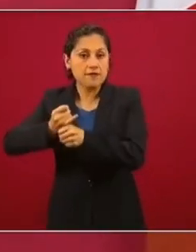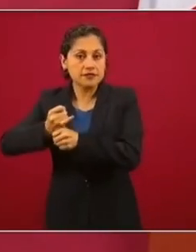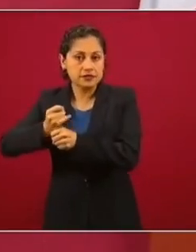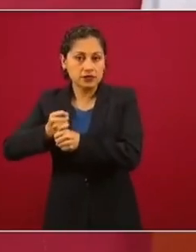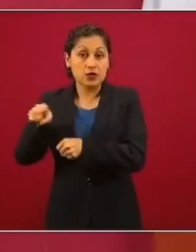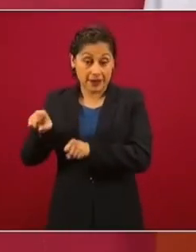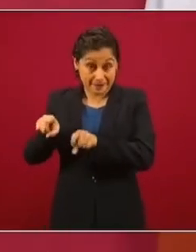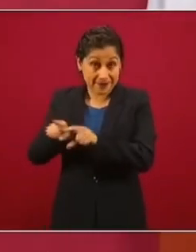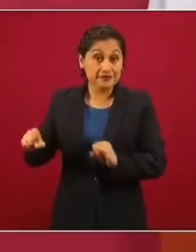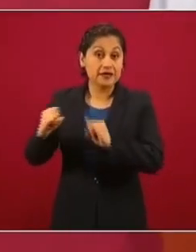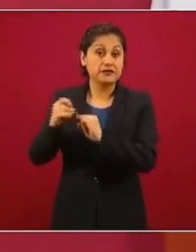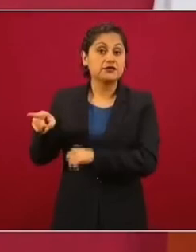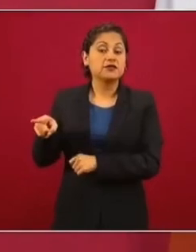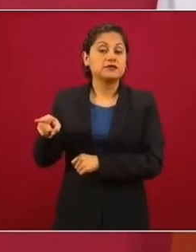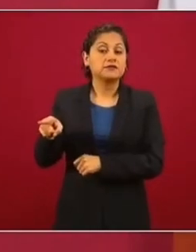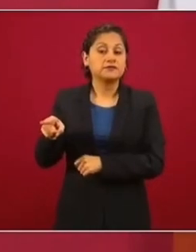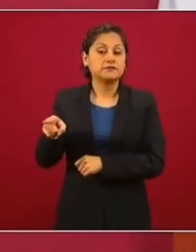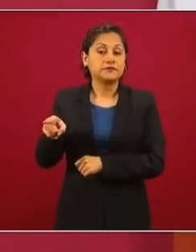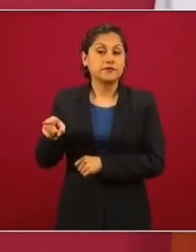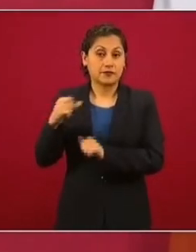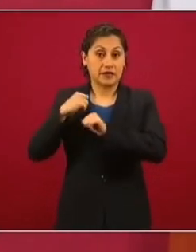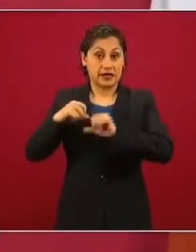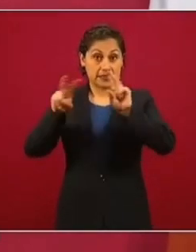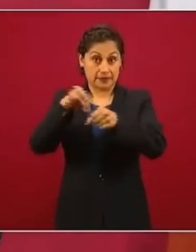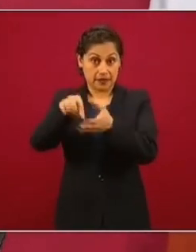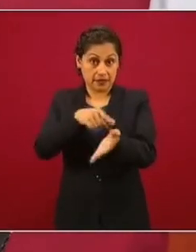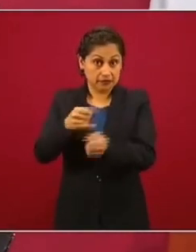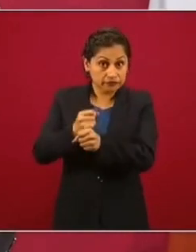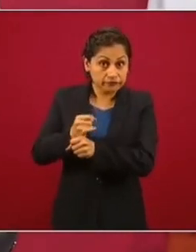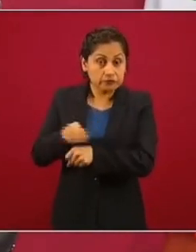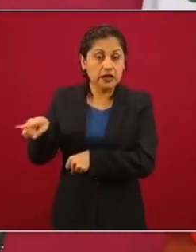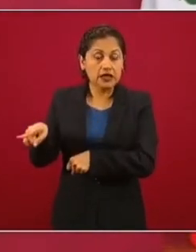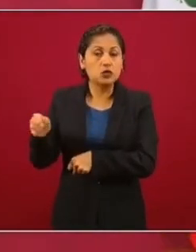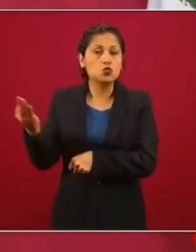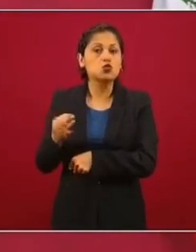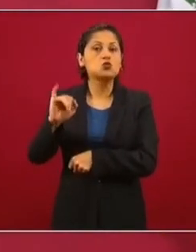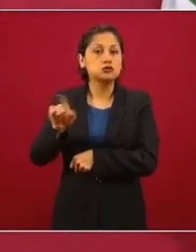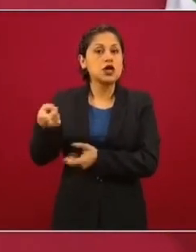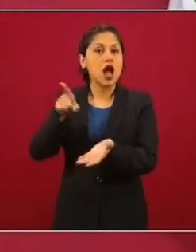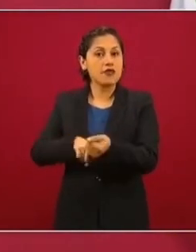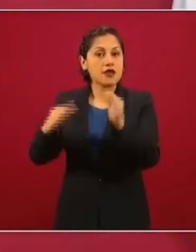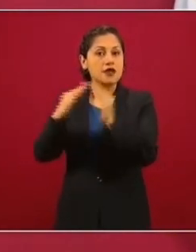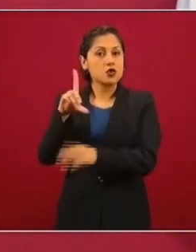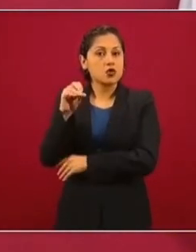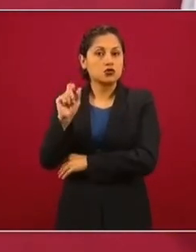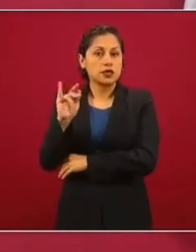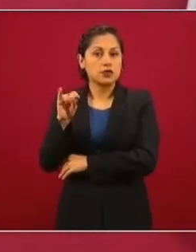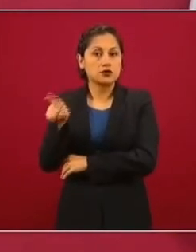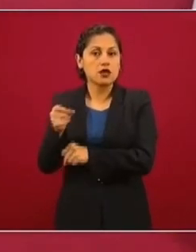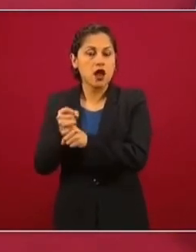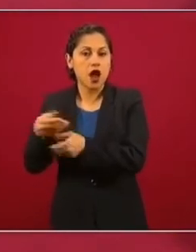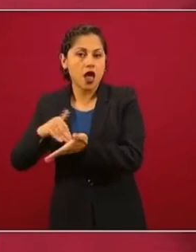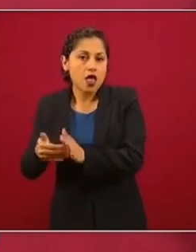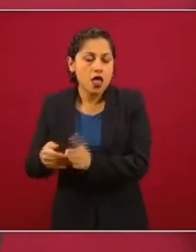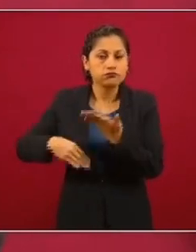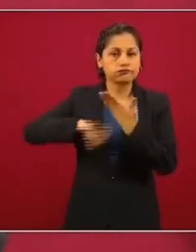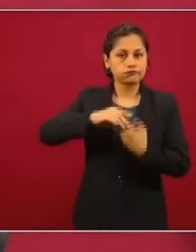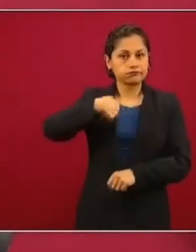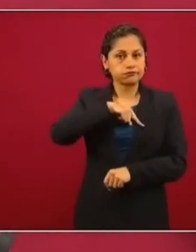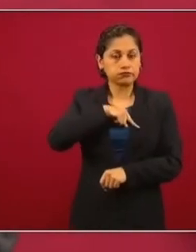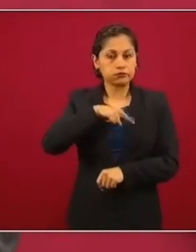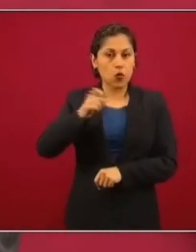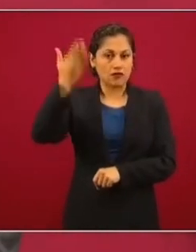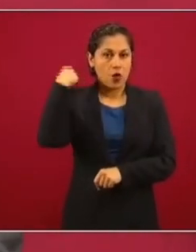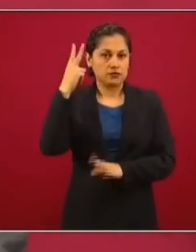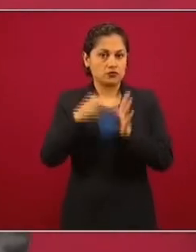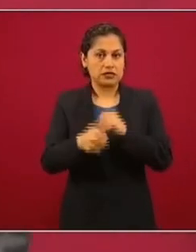La institución esta llegó a la conclusión de que en efecto ahí estaba el centro de operaciones de los pinos, en contra nuestra, en la